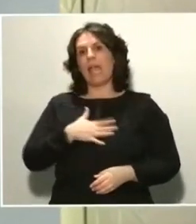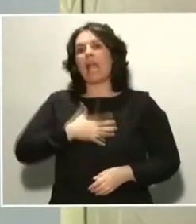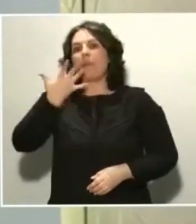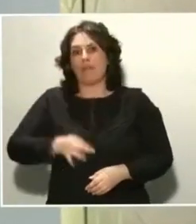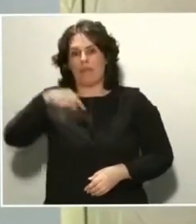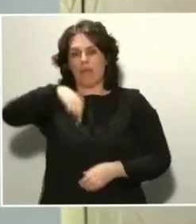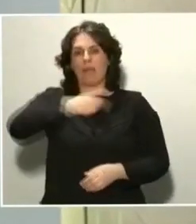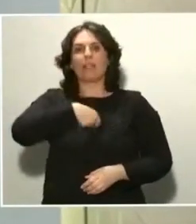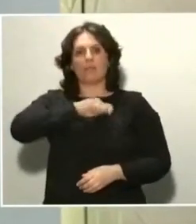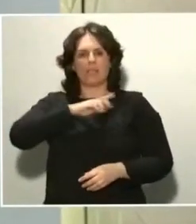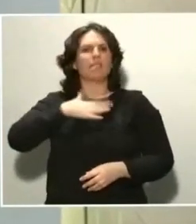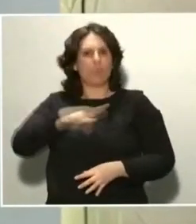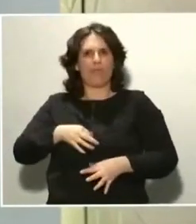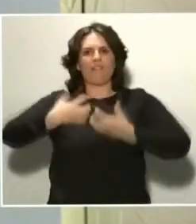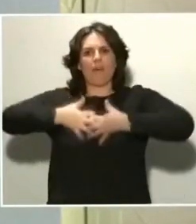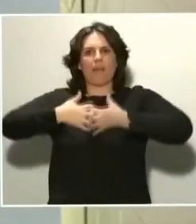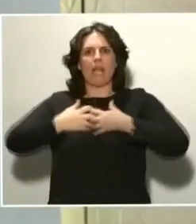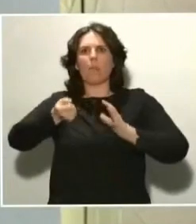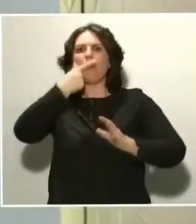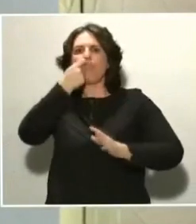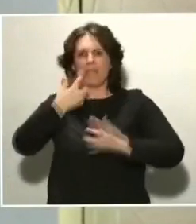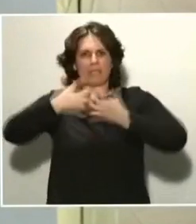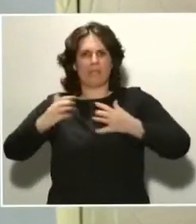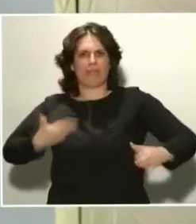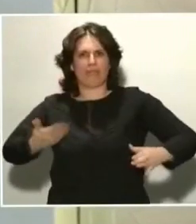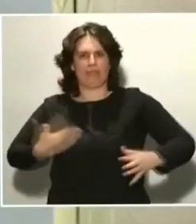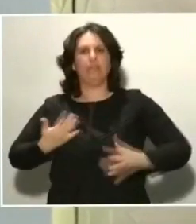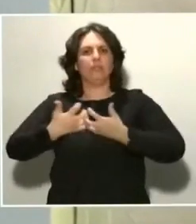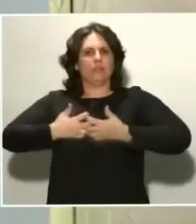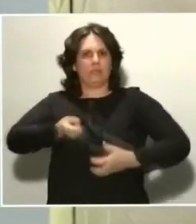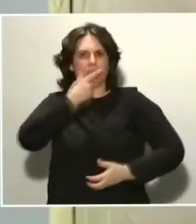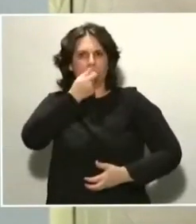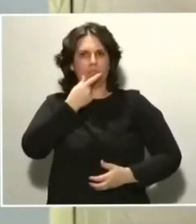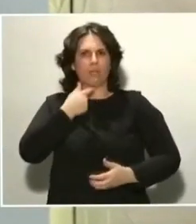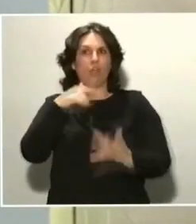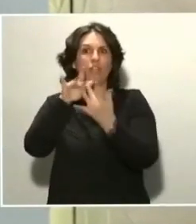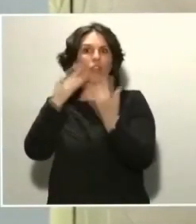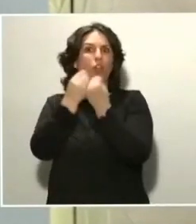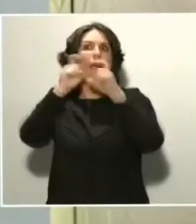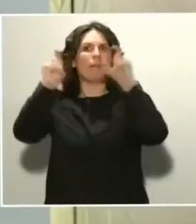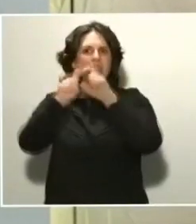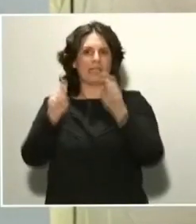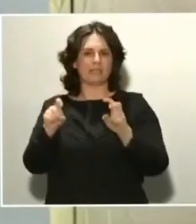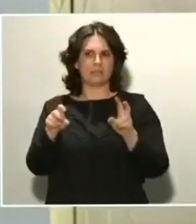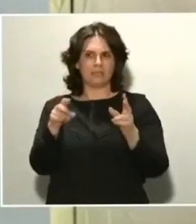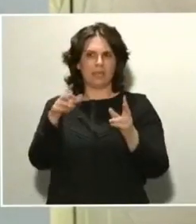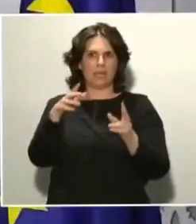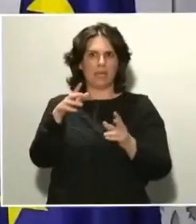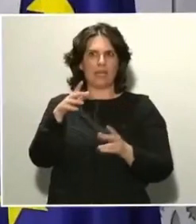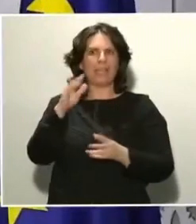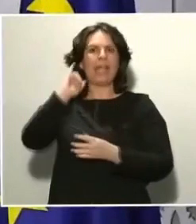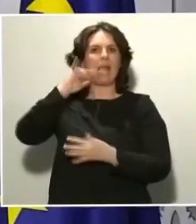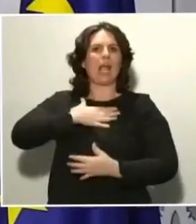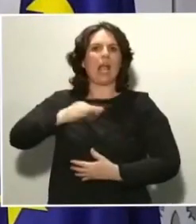y, por supuesto, estamos en contacto con las empresas innovadoras que serían capaces de hacerlo en el momento en que